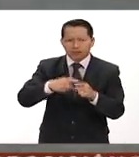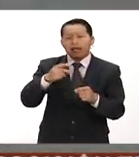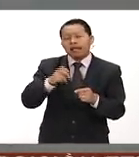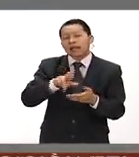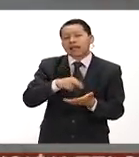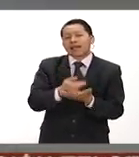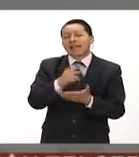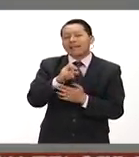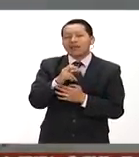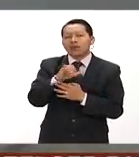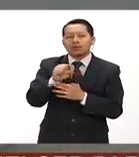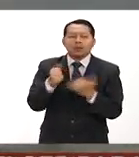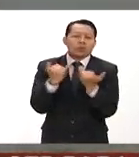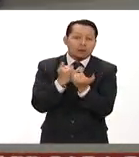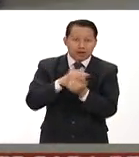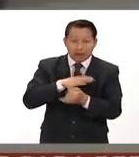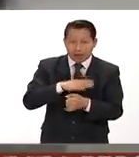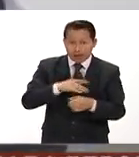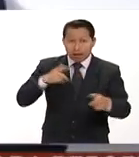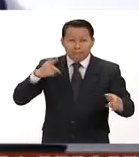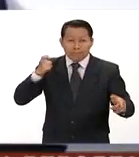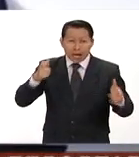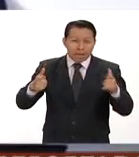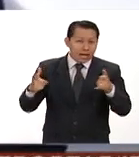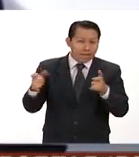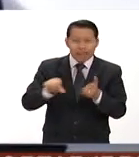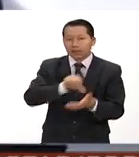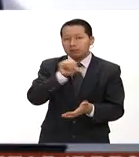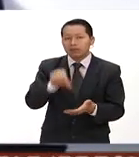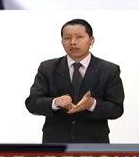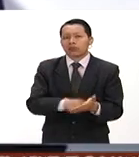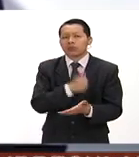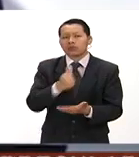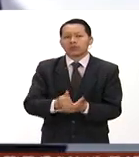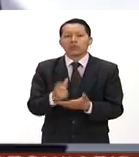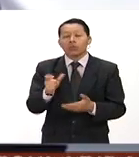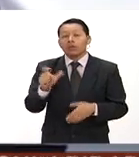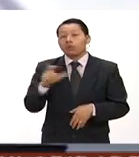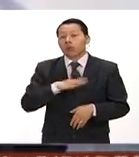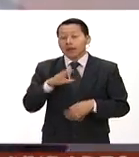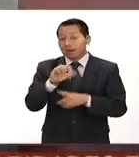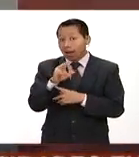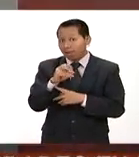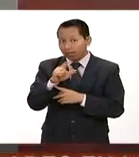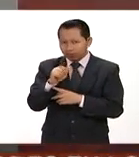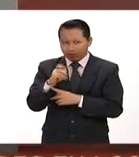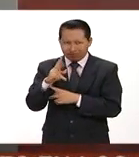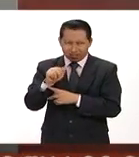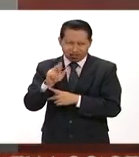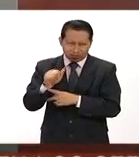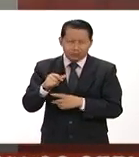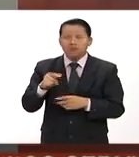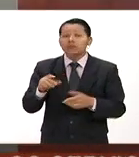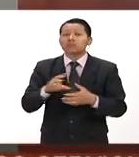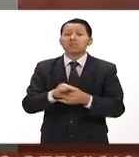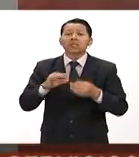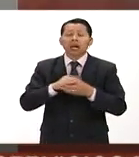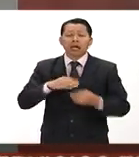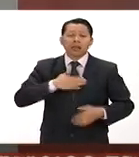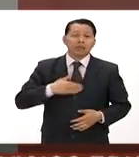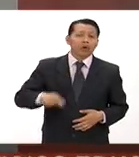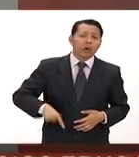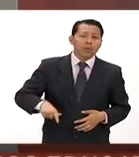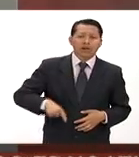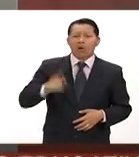registraron detonaciones de armas de fuego en el centro de la ciudad. Durante su toma de protestas, Cabeza de Vaca dijo que en su gobierno no permitirá la